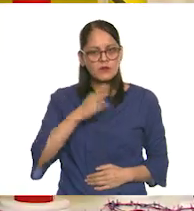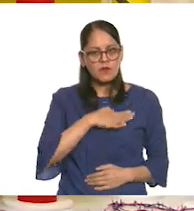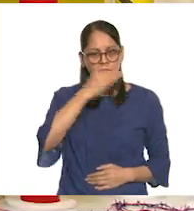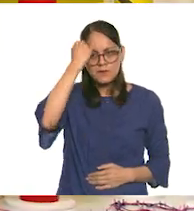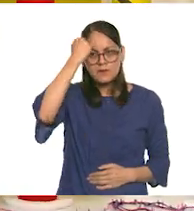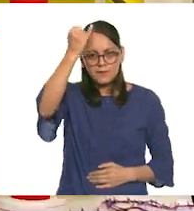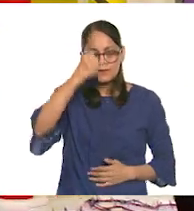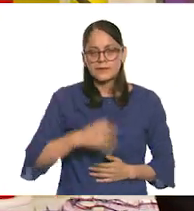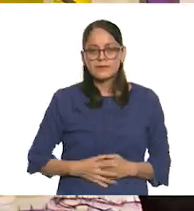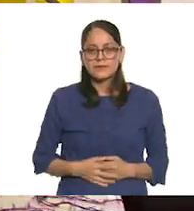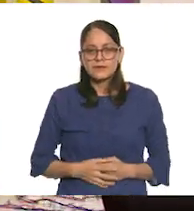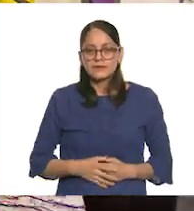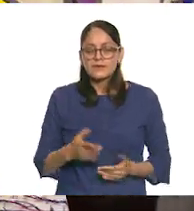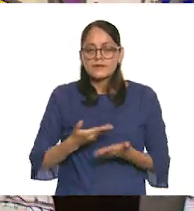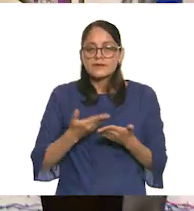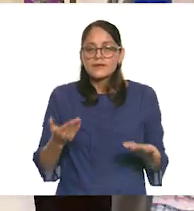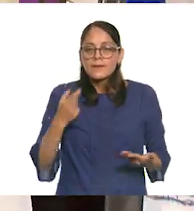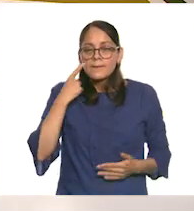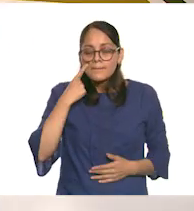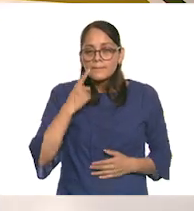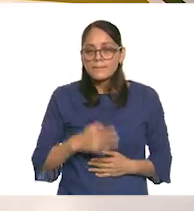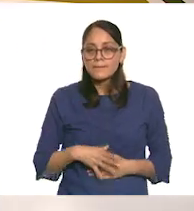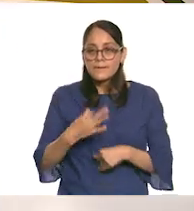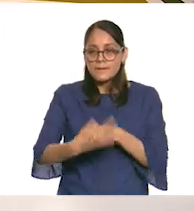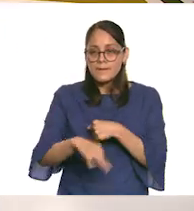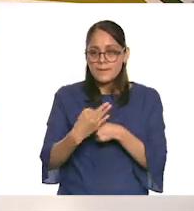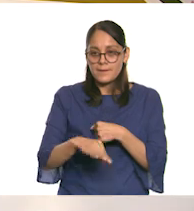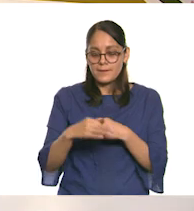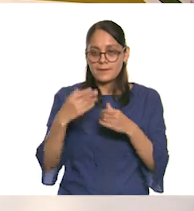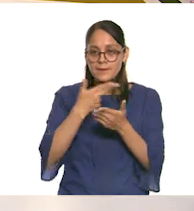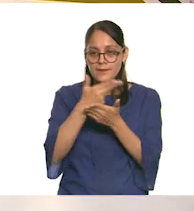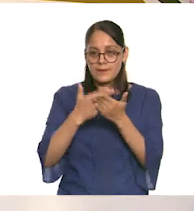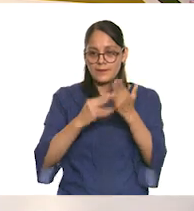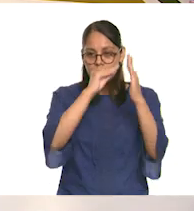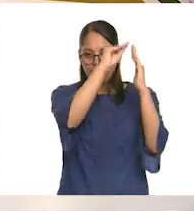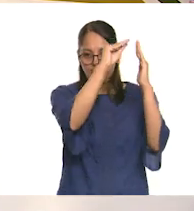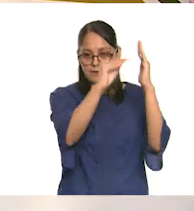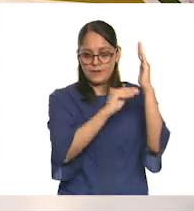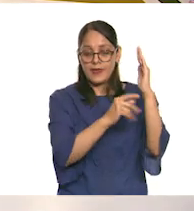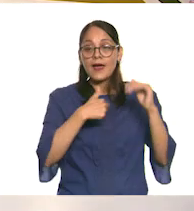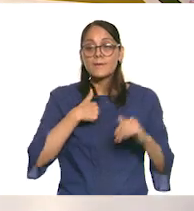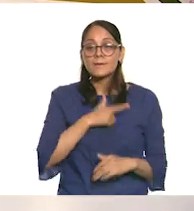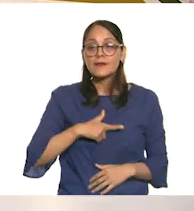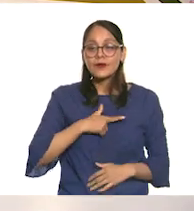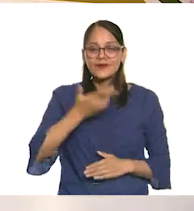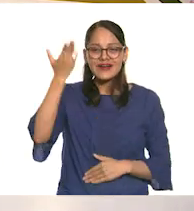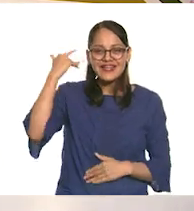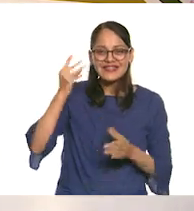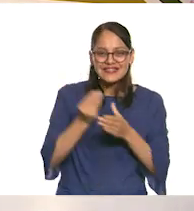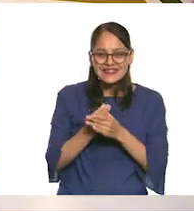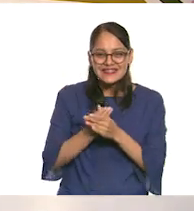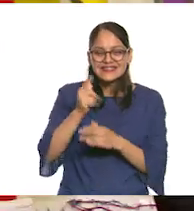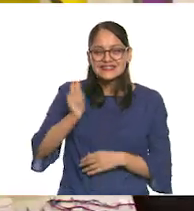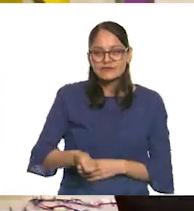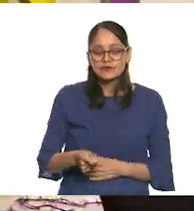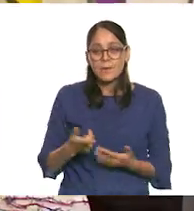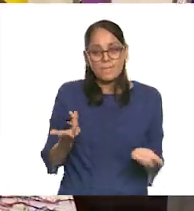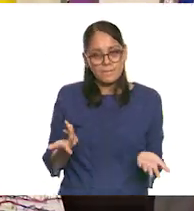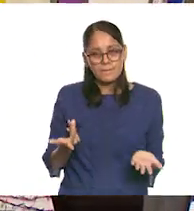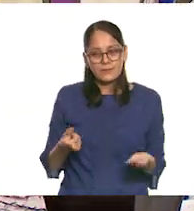idea, Ivón. Vamos a... Voy a poner mientras los dibujos aquí. A mí lo que me gustó de la clase pasada, Ivón, es que